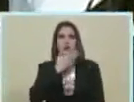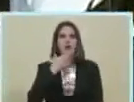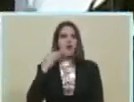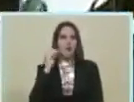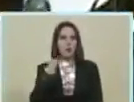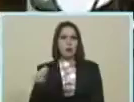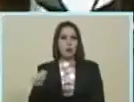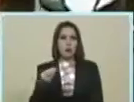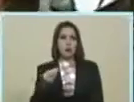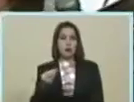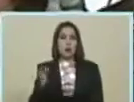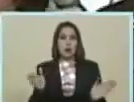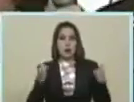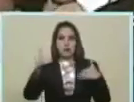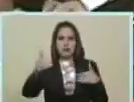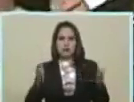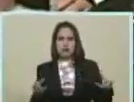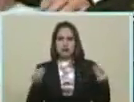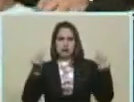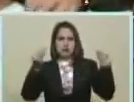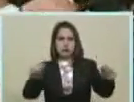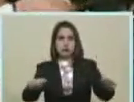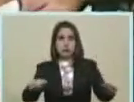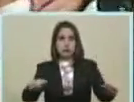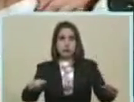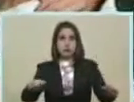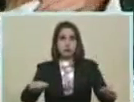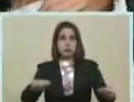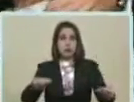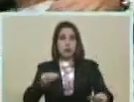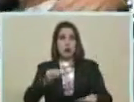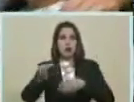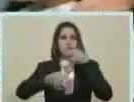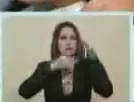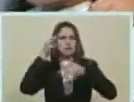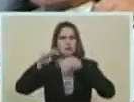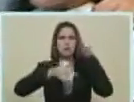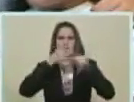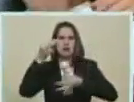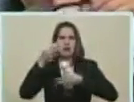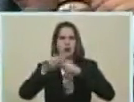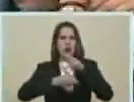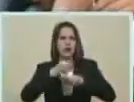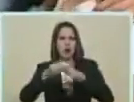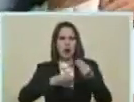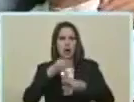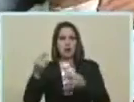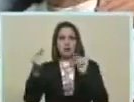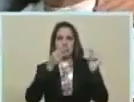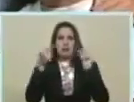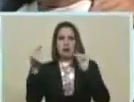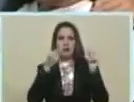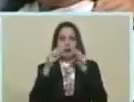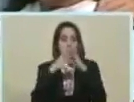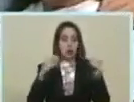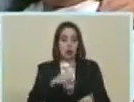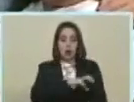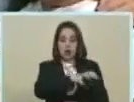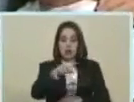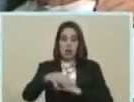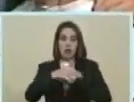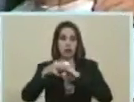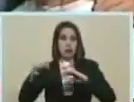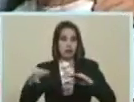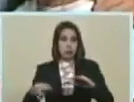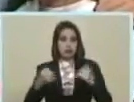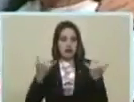Aquí está El buzón Constituyente Que le dé Un avance Un balance De lo que venimos Haciendo En el debate En todos los estados Y municipios